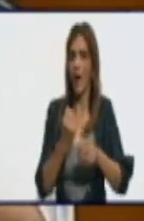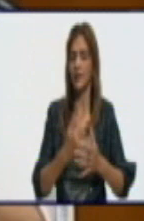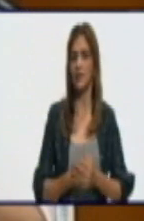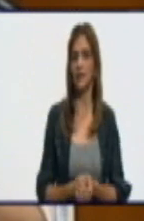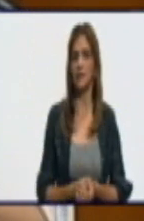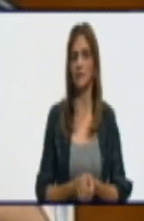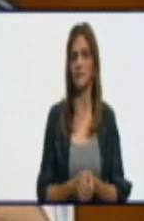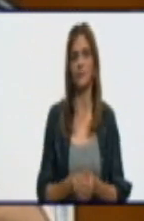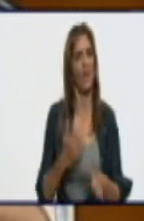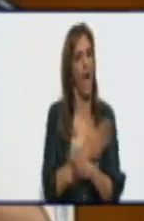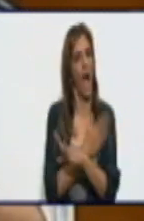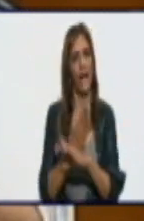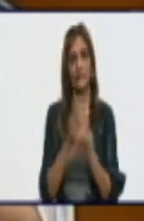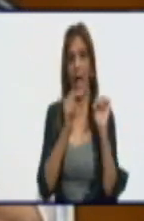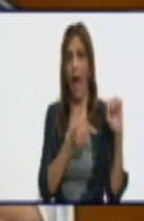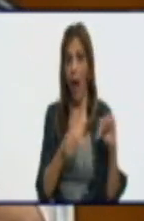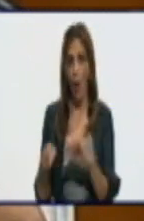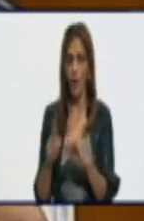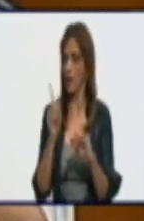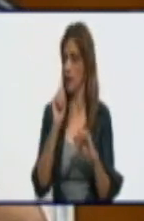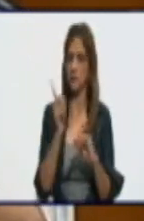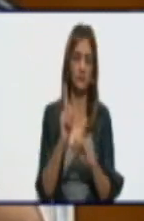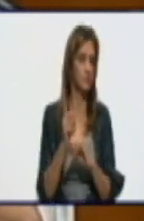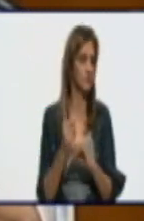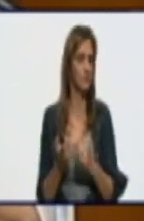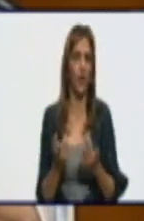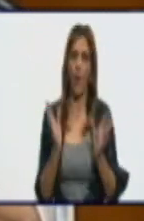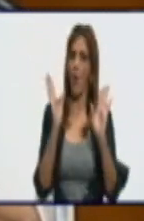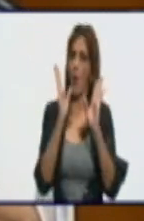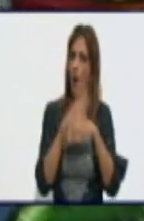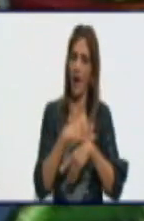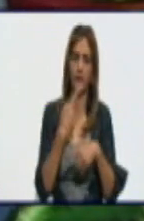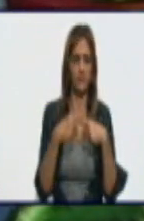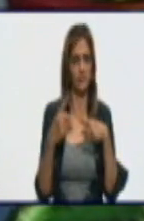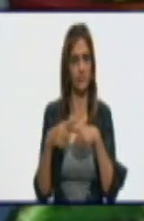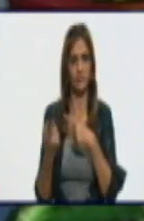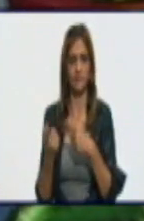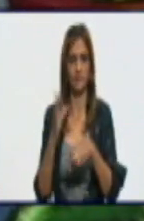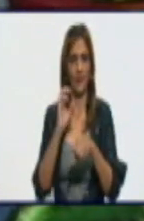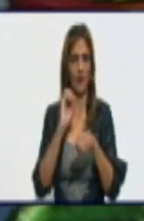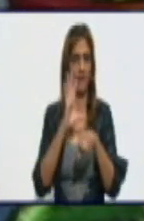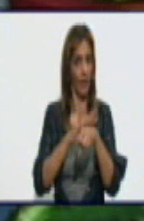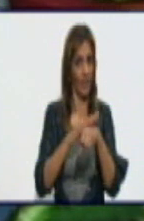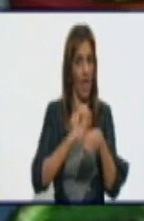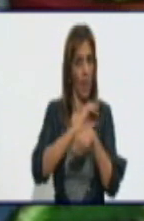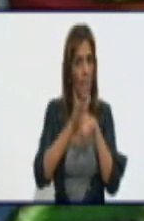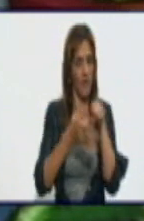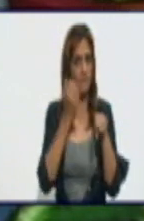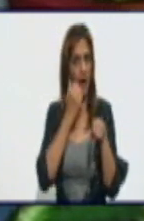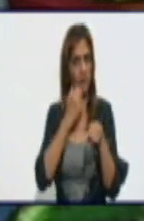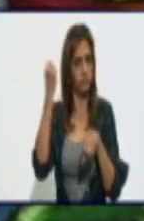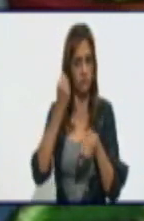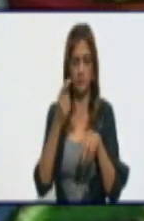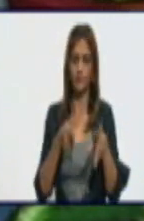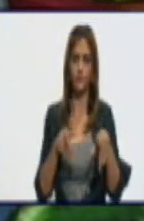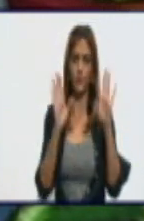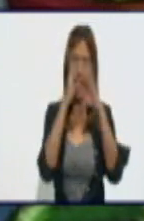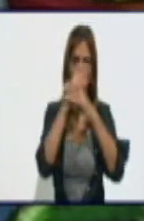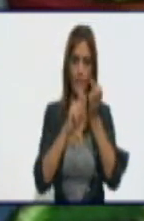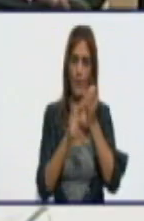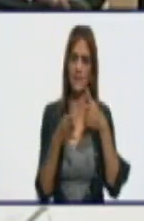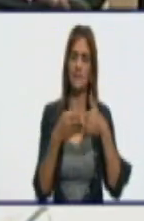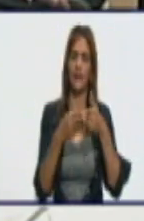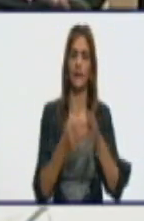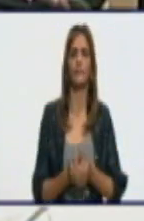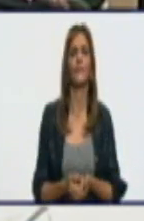presencia en Granma de esas otras cepas. Hasta este momento. ¿Algo más, doctora, que quiera compartir con los televidentes a esta hora? Bueno, lo